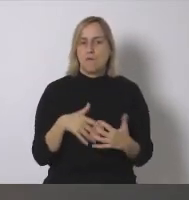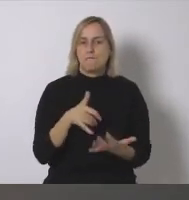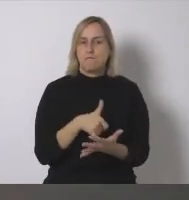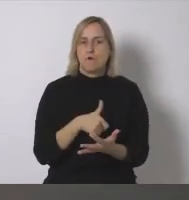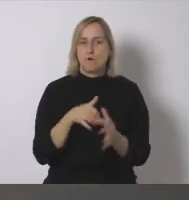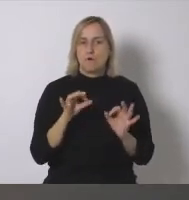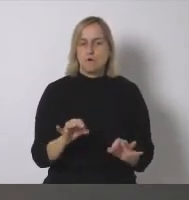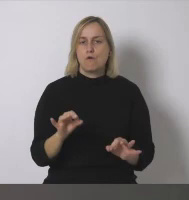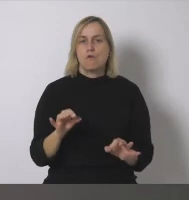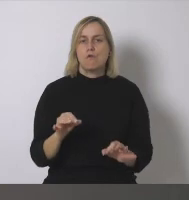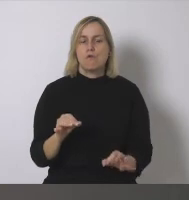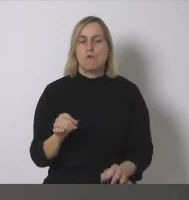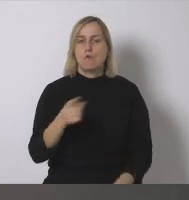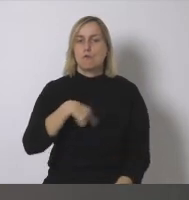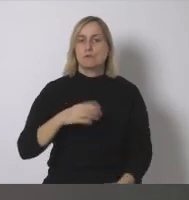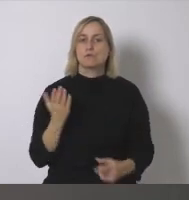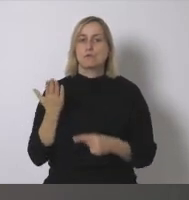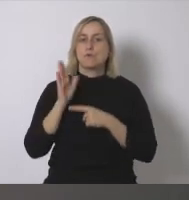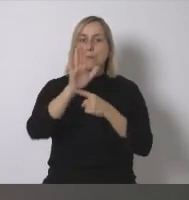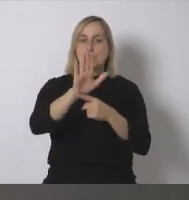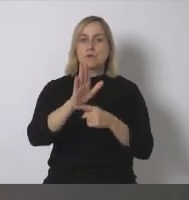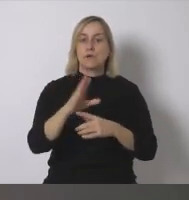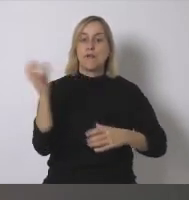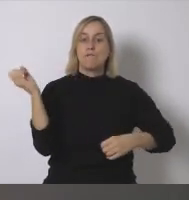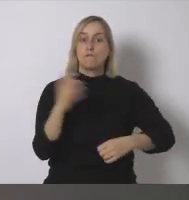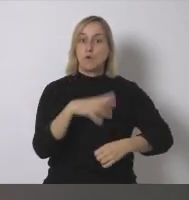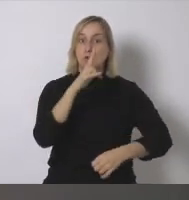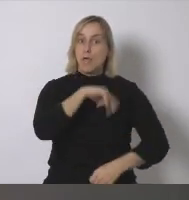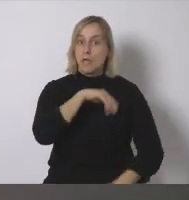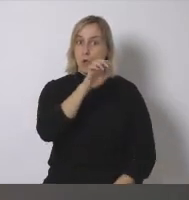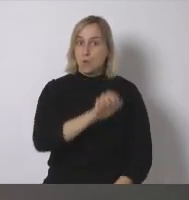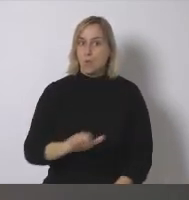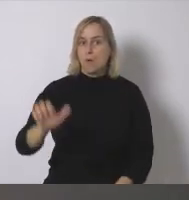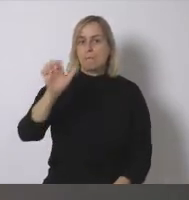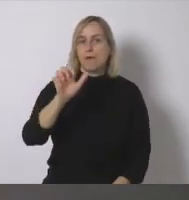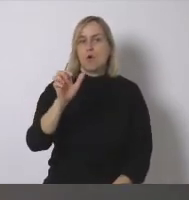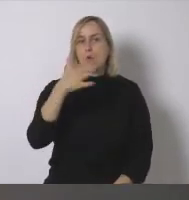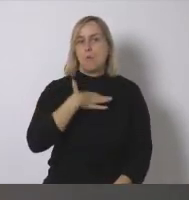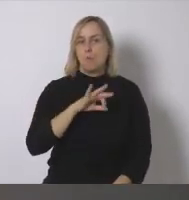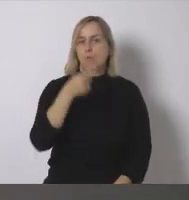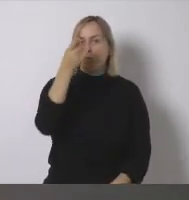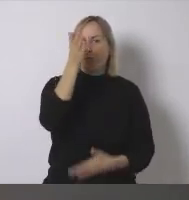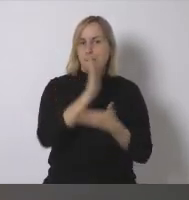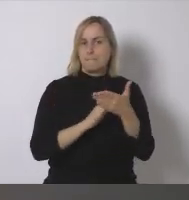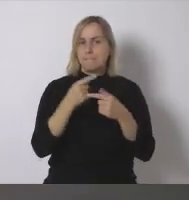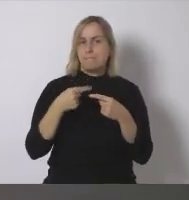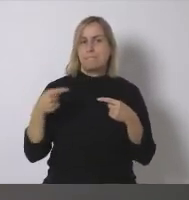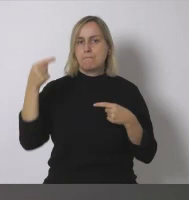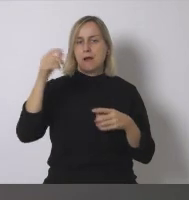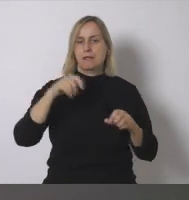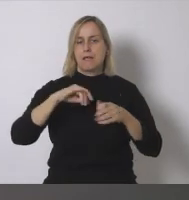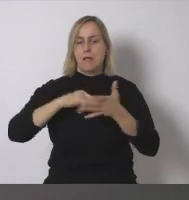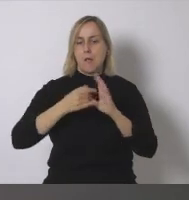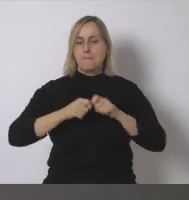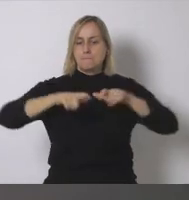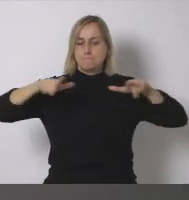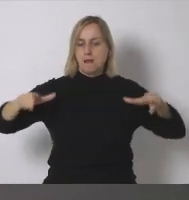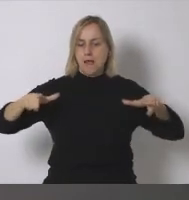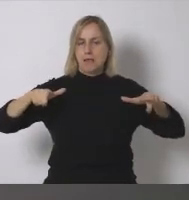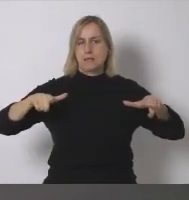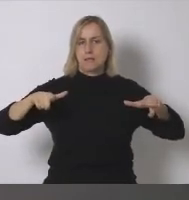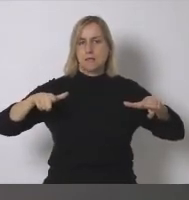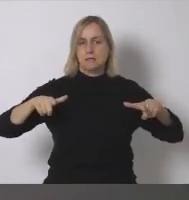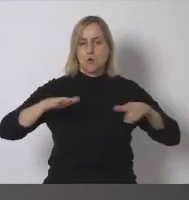nosotros desde UNEV lo que hemos propuesto es que con los fondos europeos se haga es verdad que las grandes plantas o las plantas en suelo no